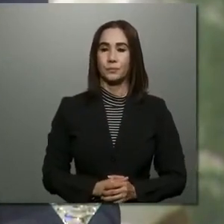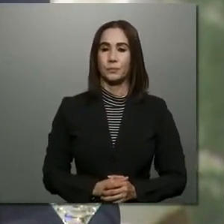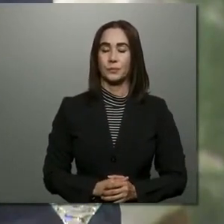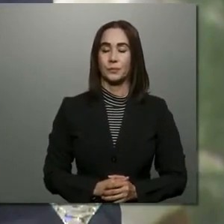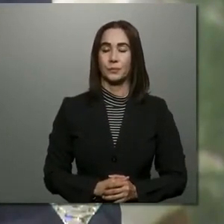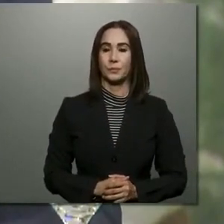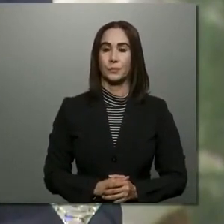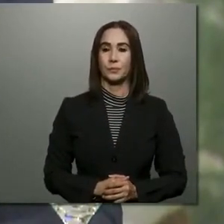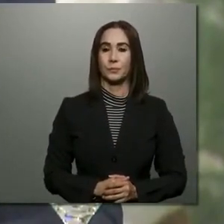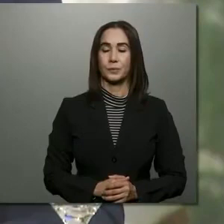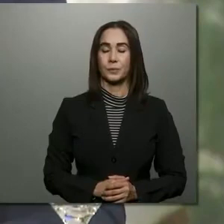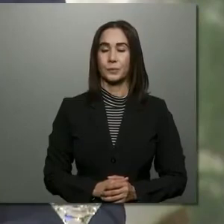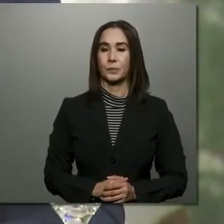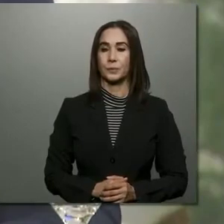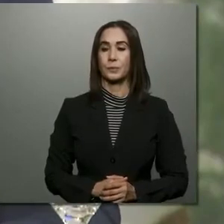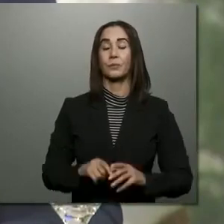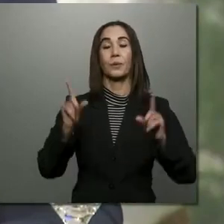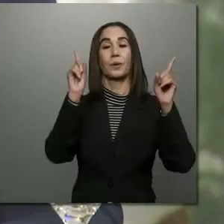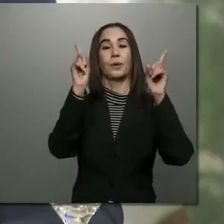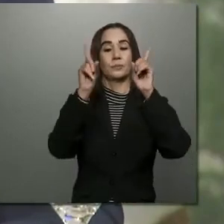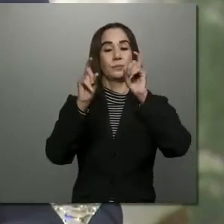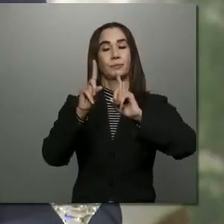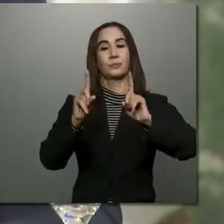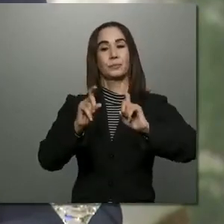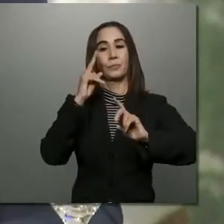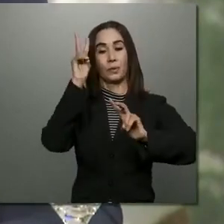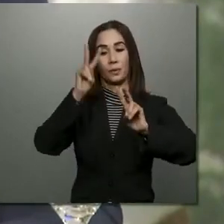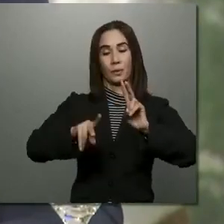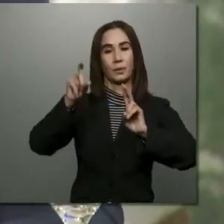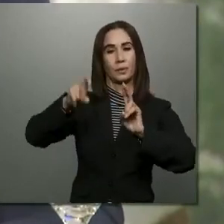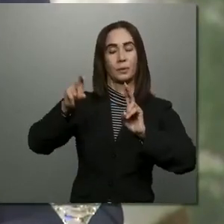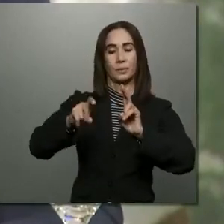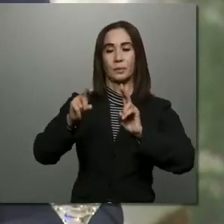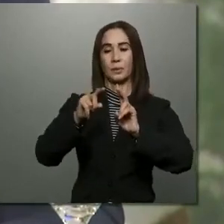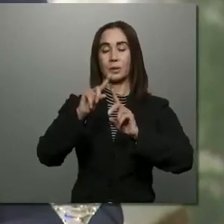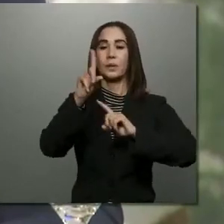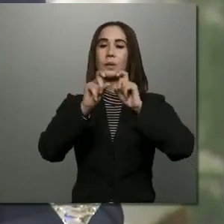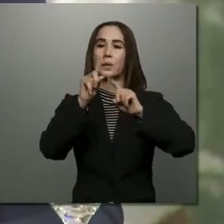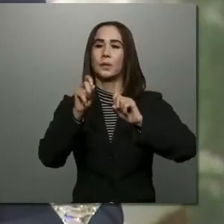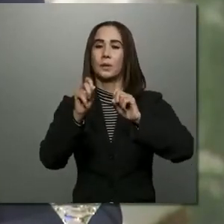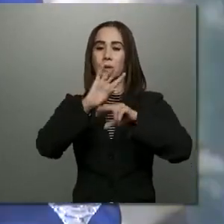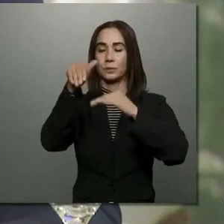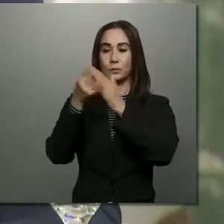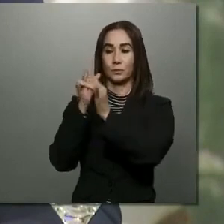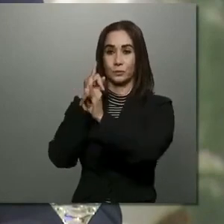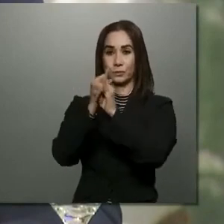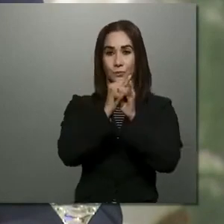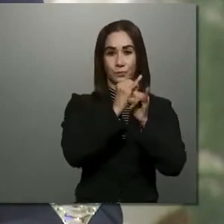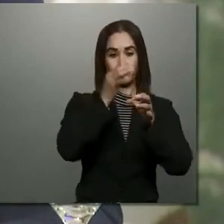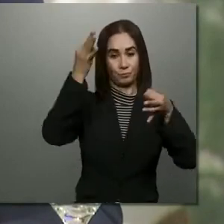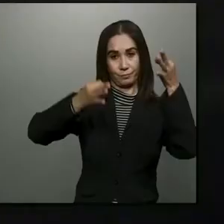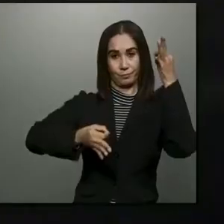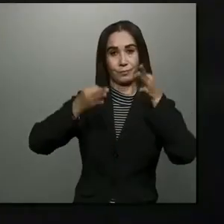A nivel diagnóstico se verificó la necesidad de producir auditoría externa vía la Cámara de